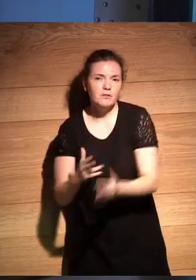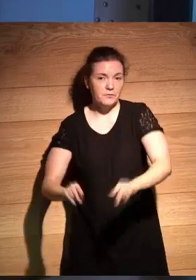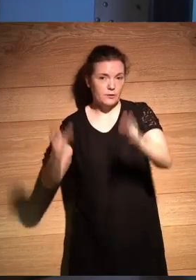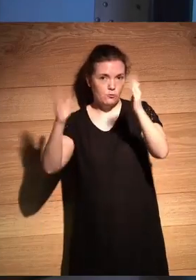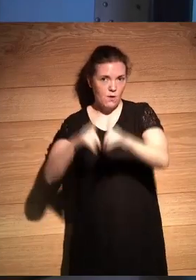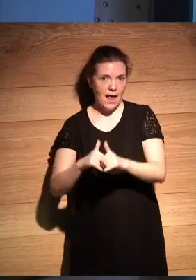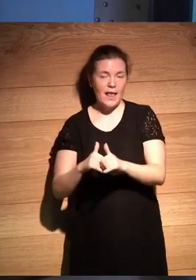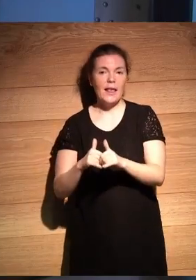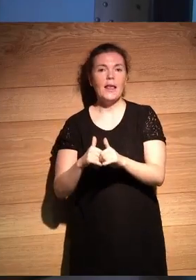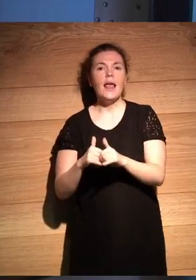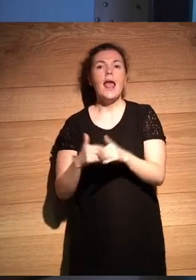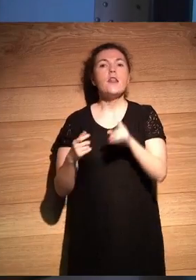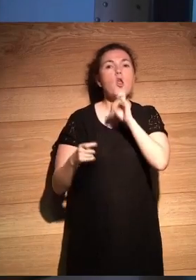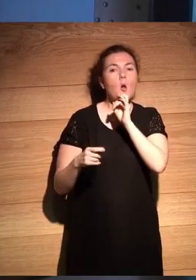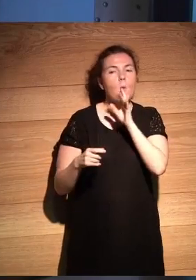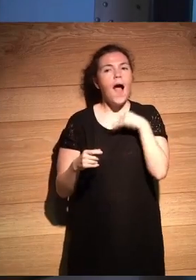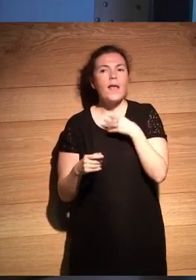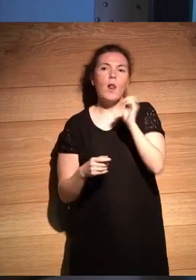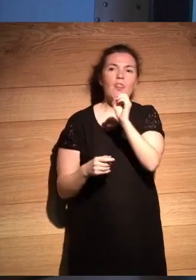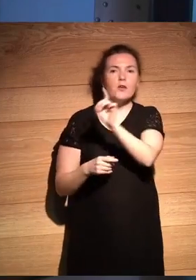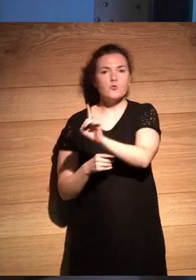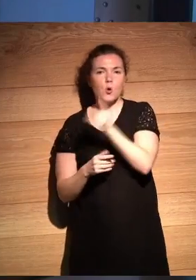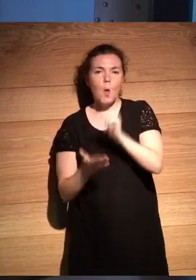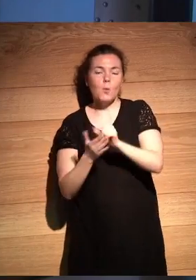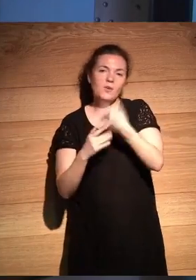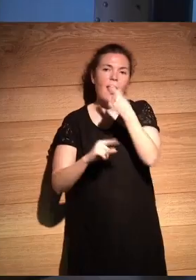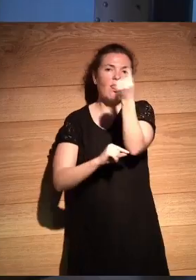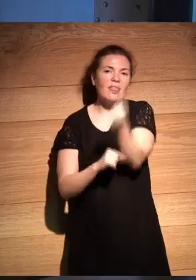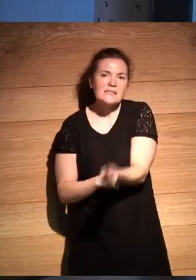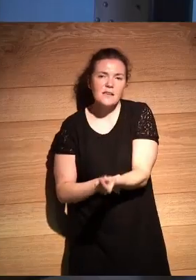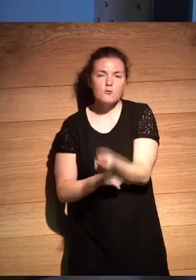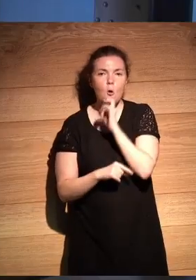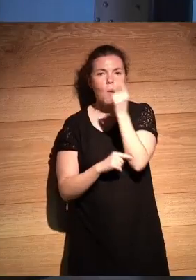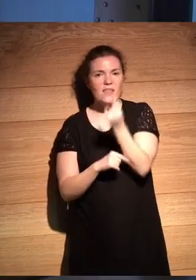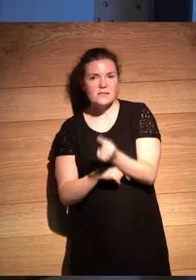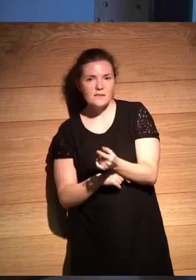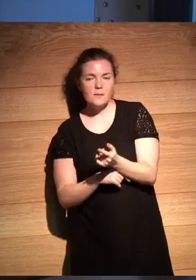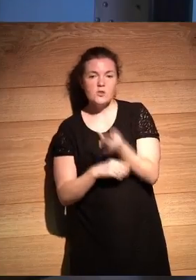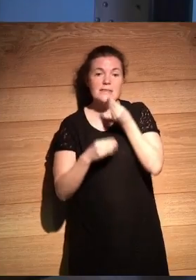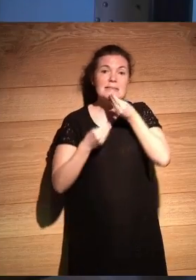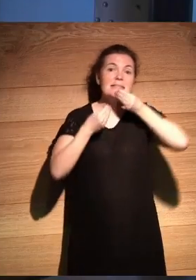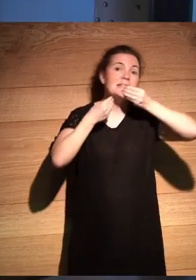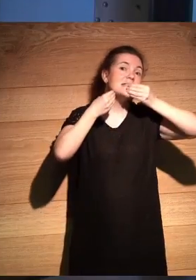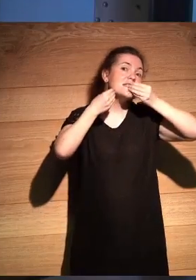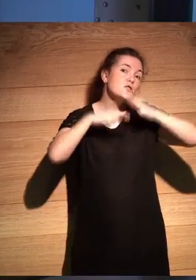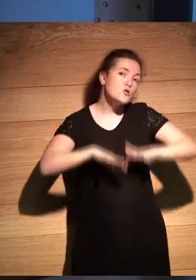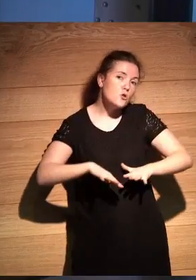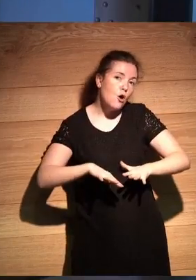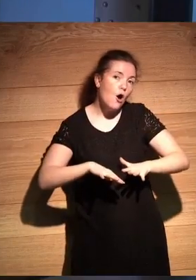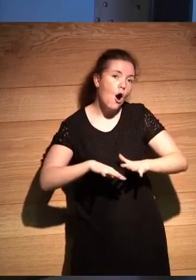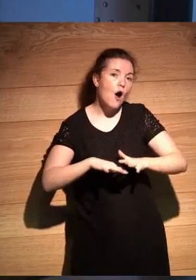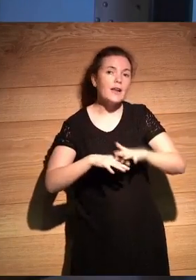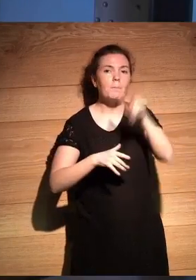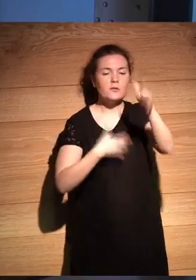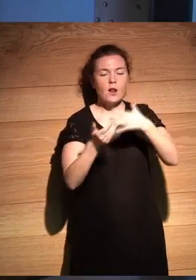que más allá de ceros y unos hay estos puntos medios que nos encontramos que son el diseño el cómo diseñamos cómo pasamos de la historia que Altair Malacino o cualquier